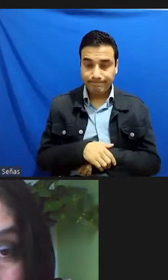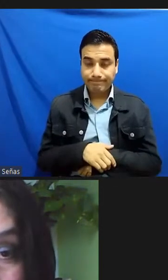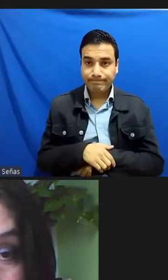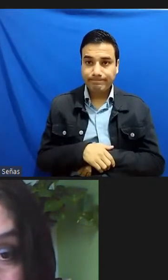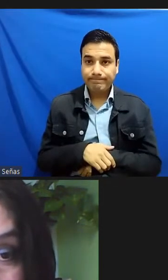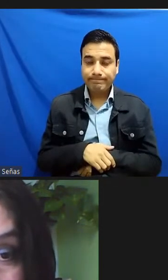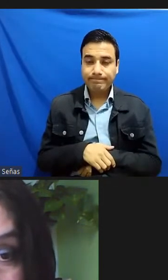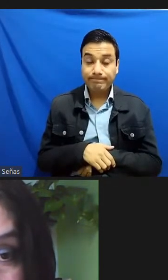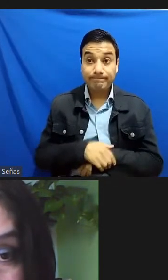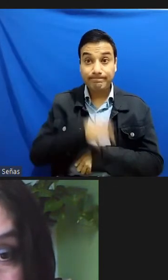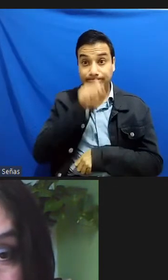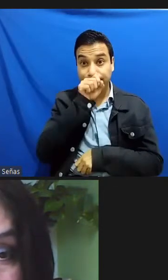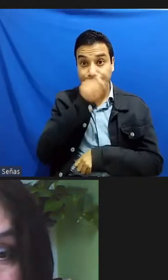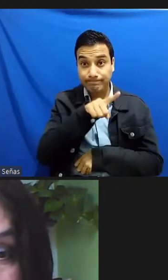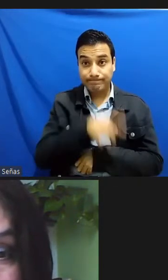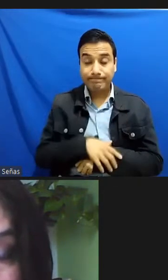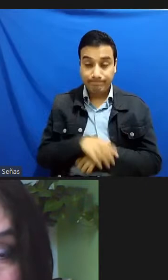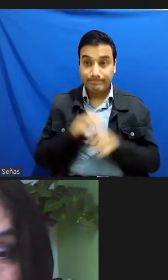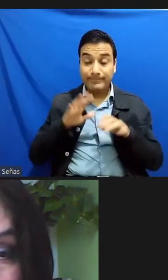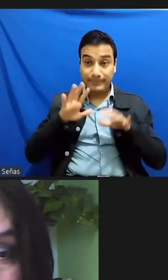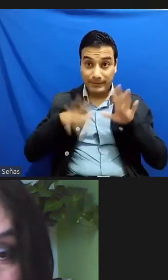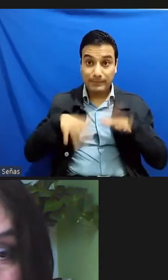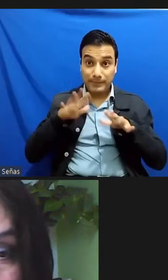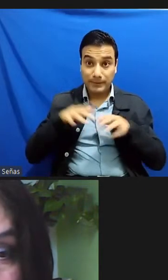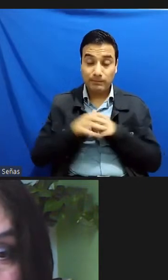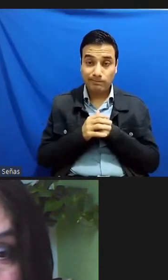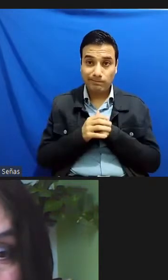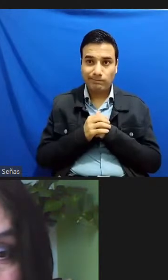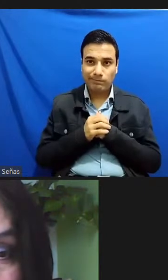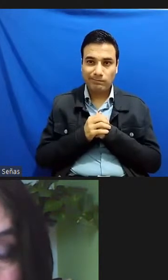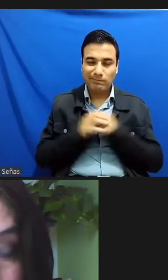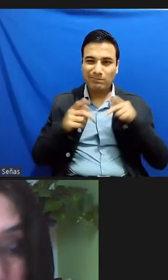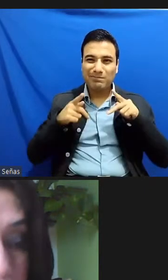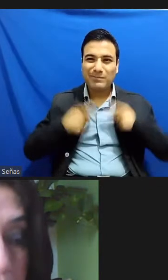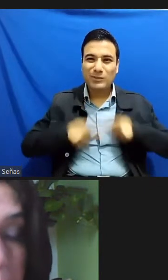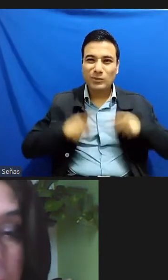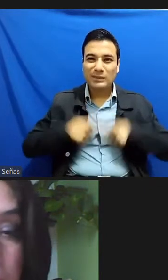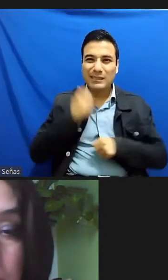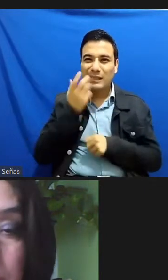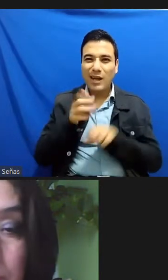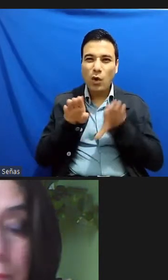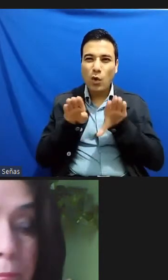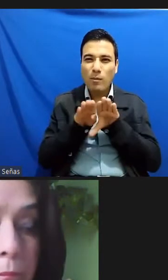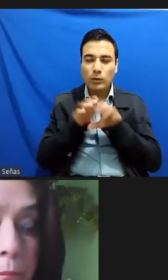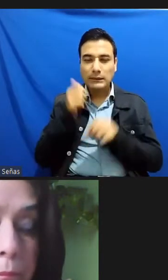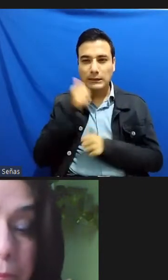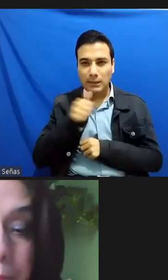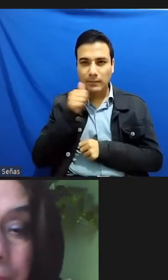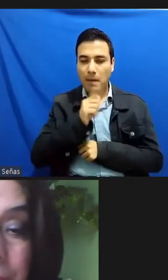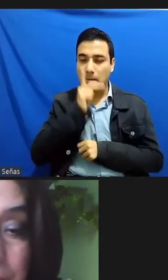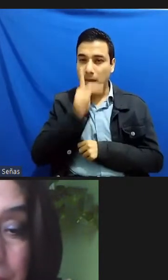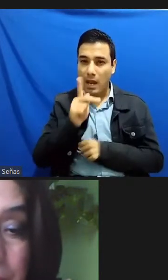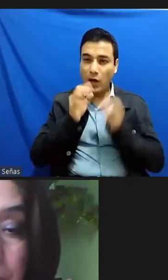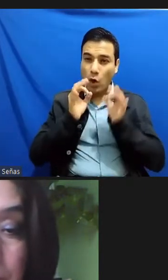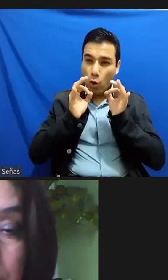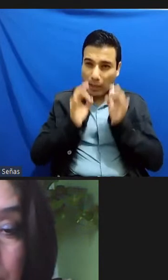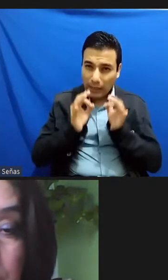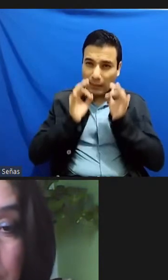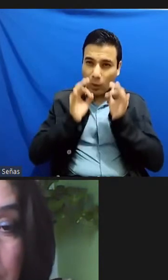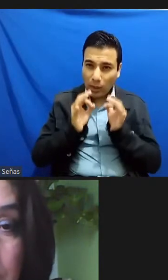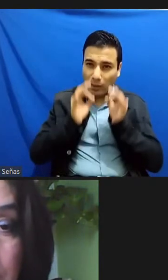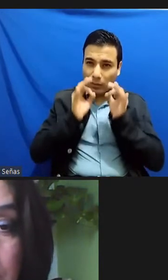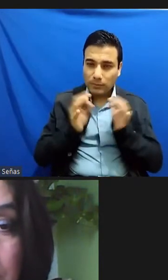incluso a veces yo creo que se peca ¿no? de ser demasiado correcto ¿no? y por ejemplo ese término de